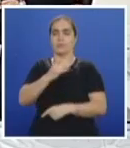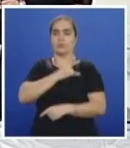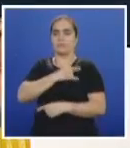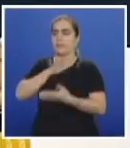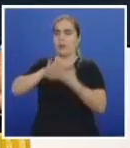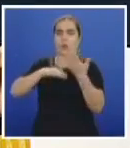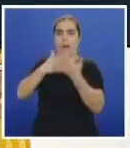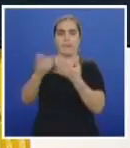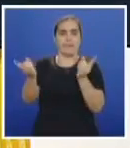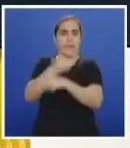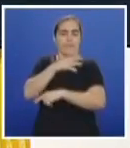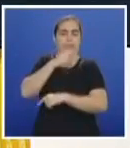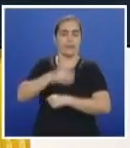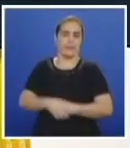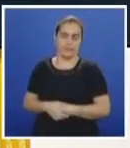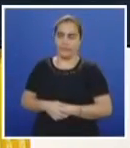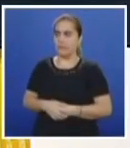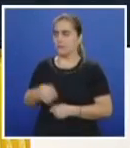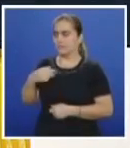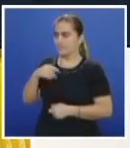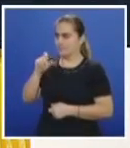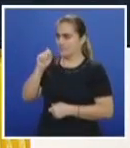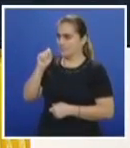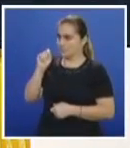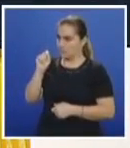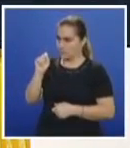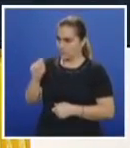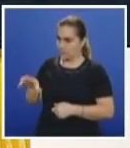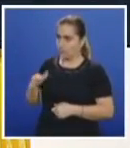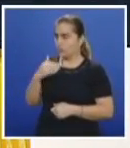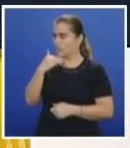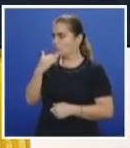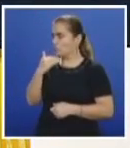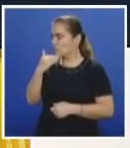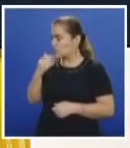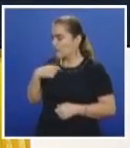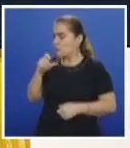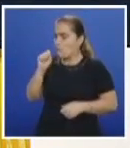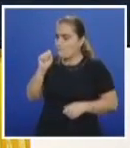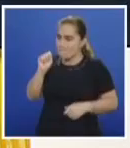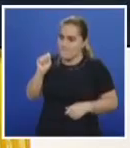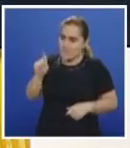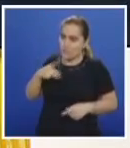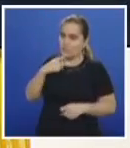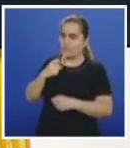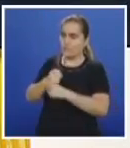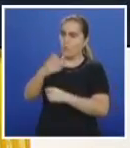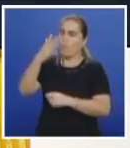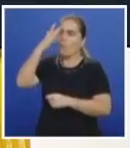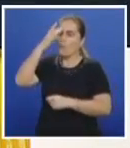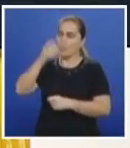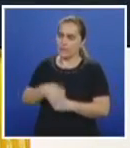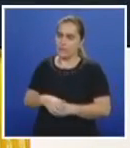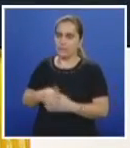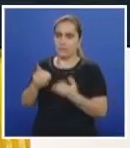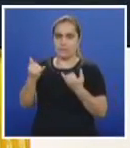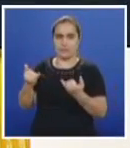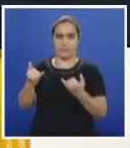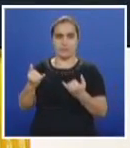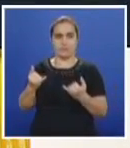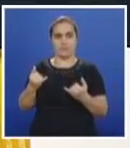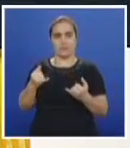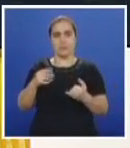Pero hablemos de ese punto, secretario. Yo quiero aquí quizá poner el dedo en la llaga porque no se ha logrado un